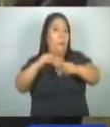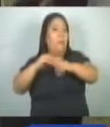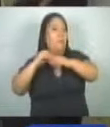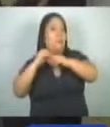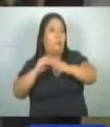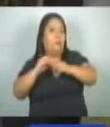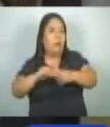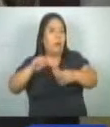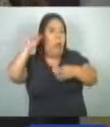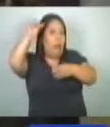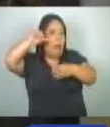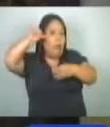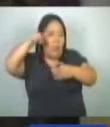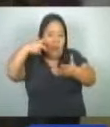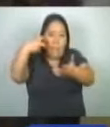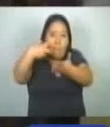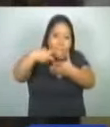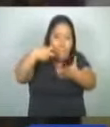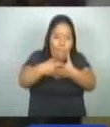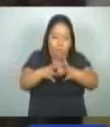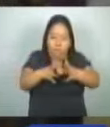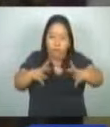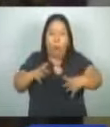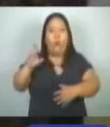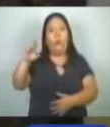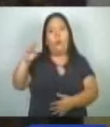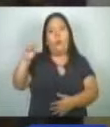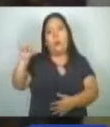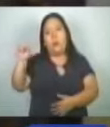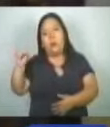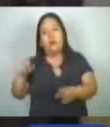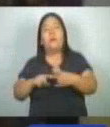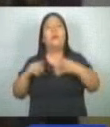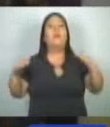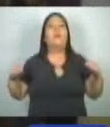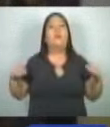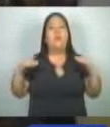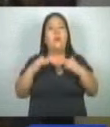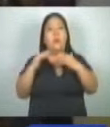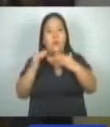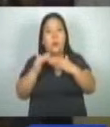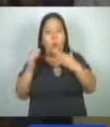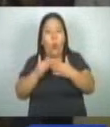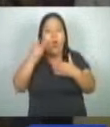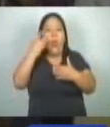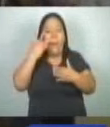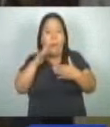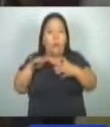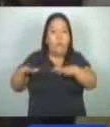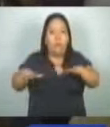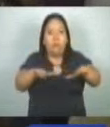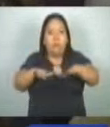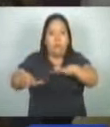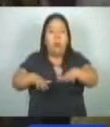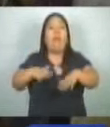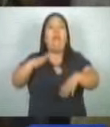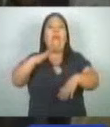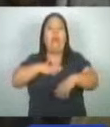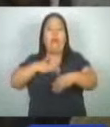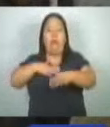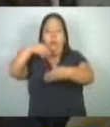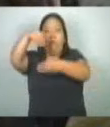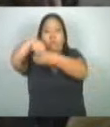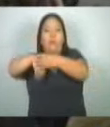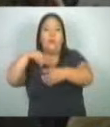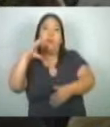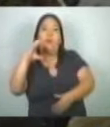análisis de rocas y minerales, como también un equipo de sísmica de refracción, cámaras de acumulación de gases de CO2